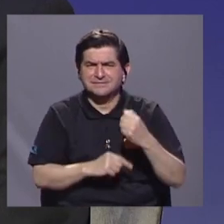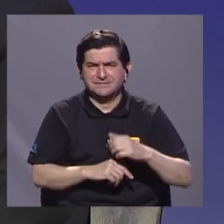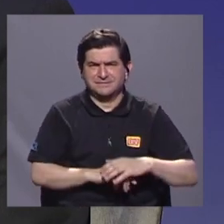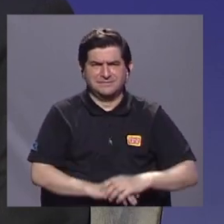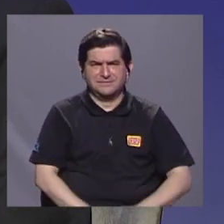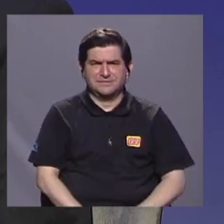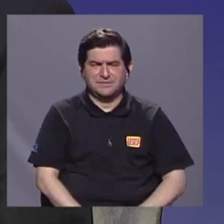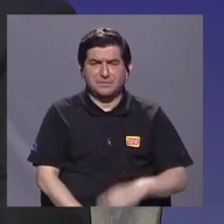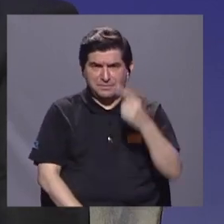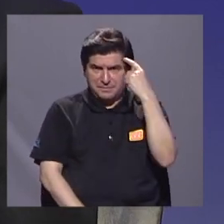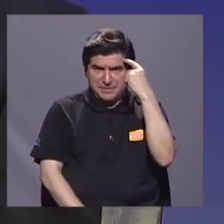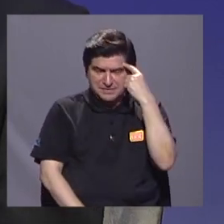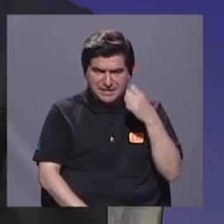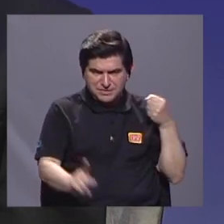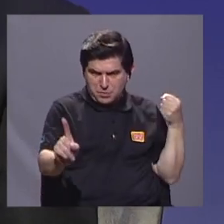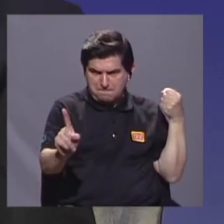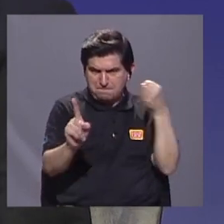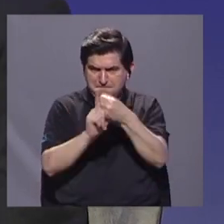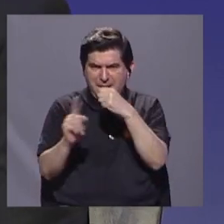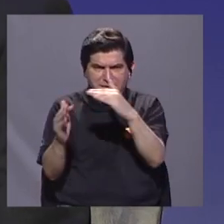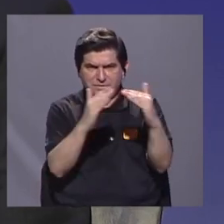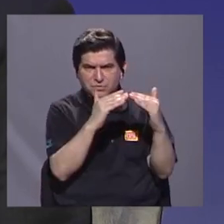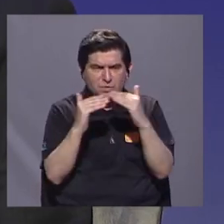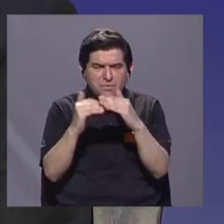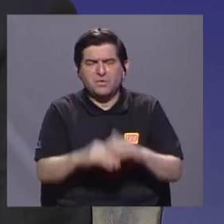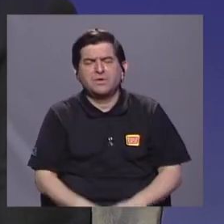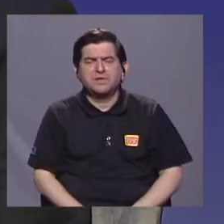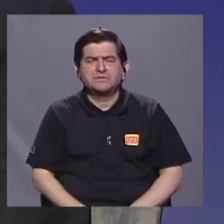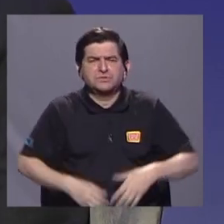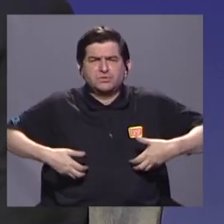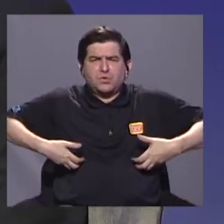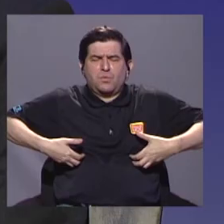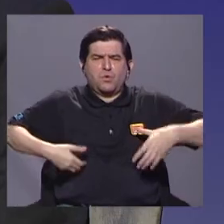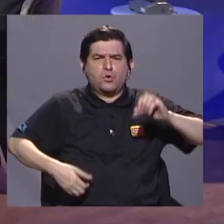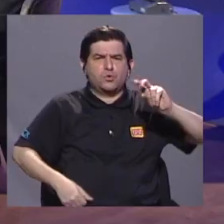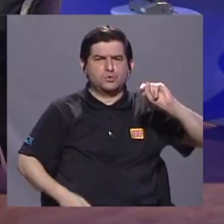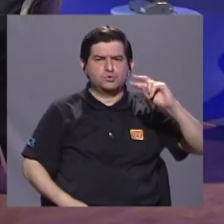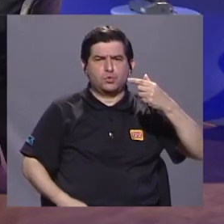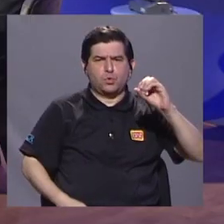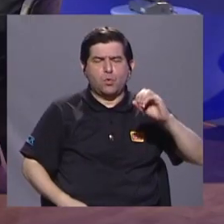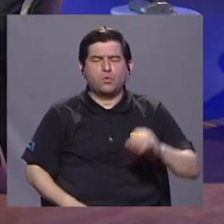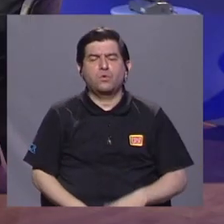en términos de impacto en las poblaciones de monos Congo en Guanacaste?